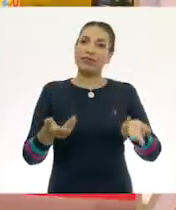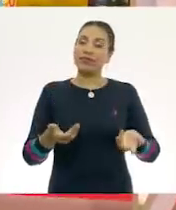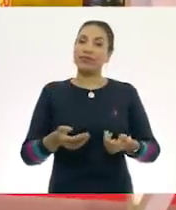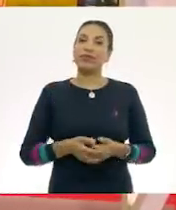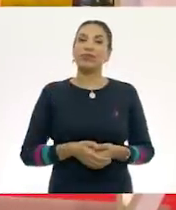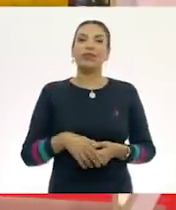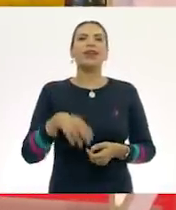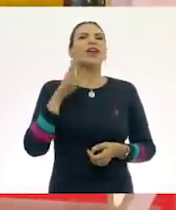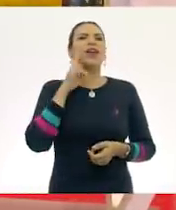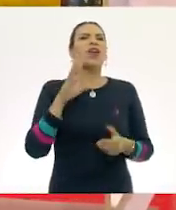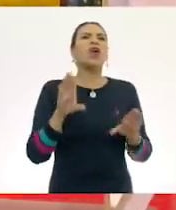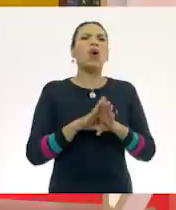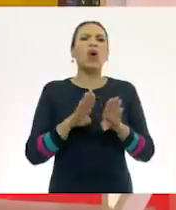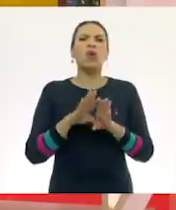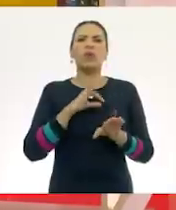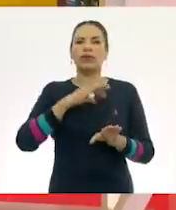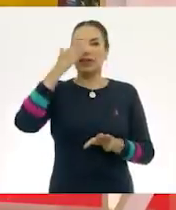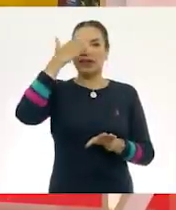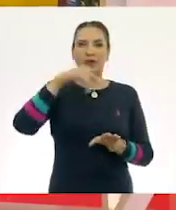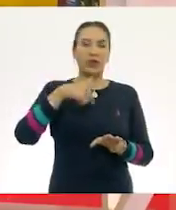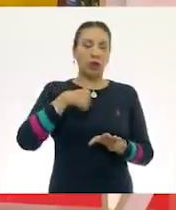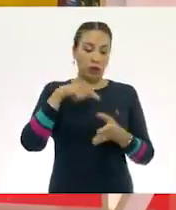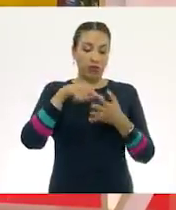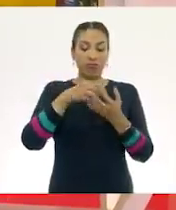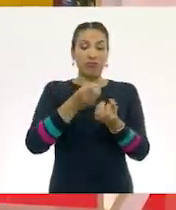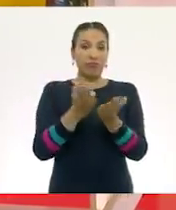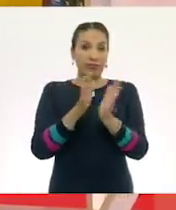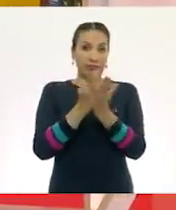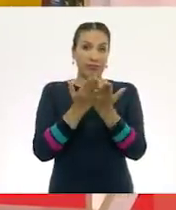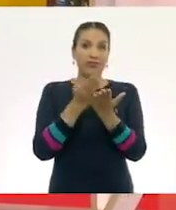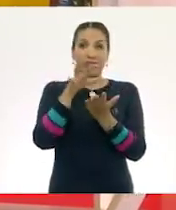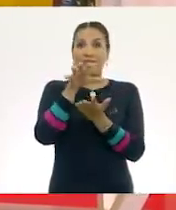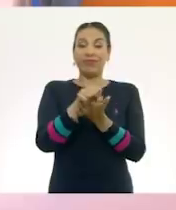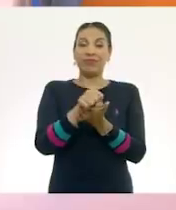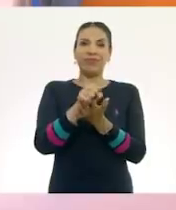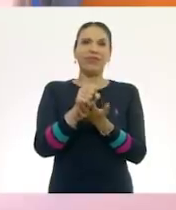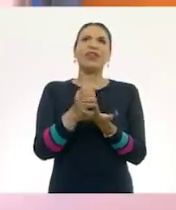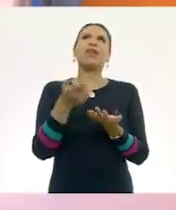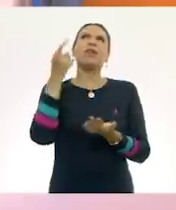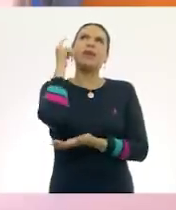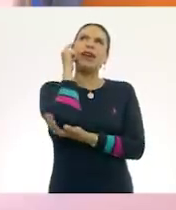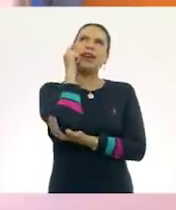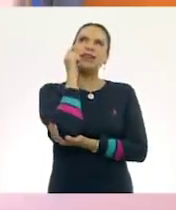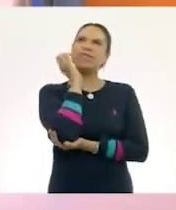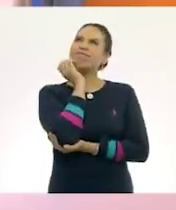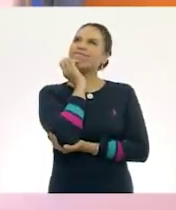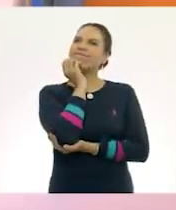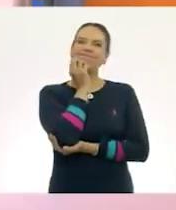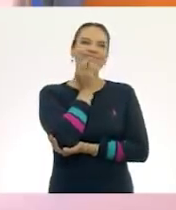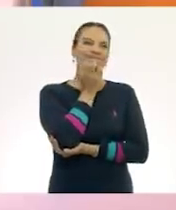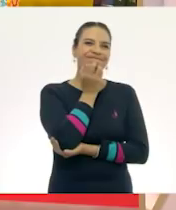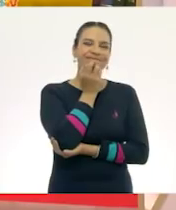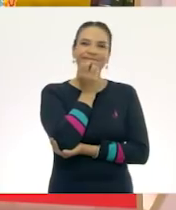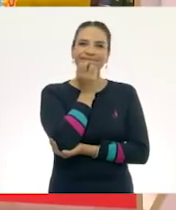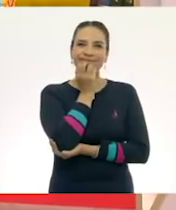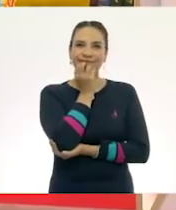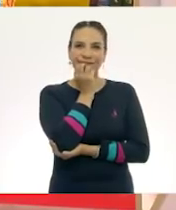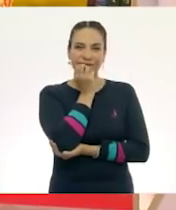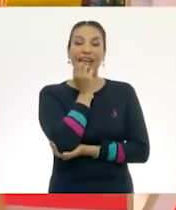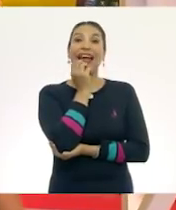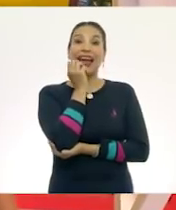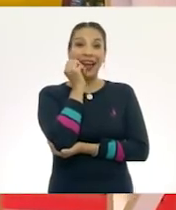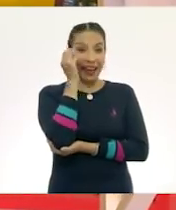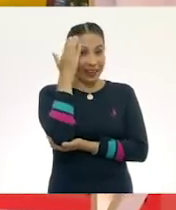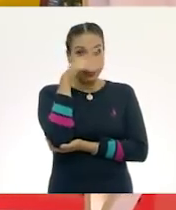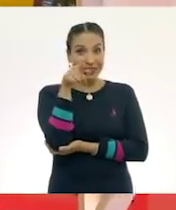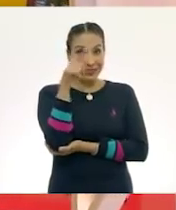Vamos a ver, ¿cómo puedo saber yo si me van a alcanzar? Pensemos, pensemos, ¿qué hago? ¿Ya